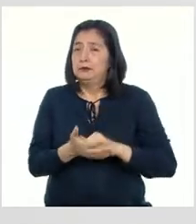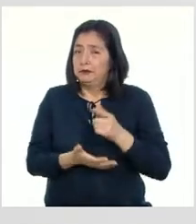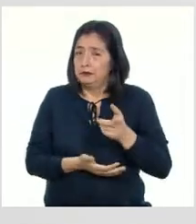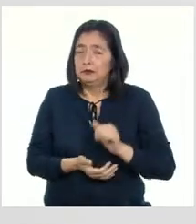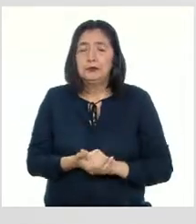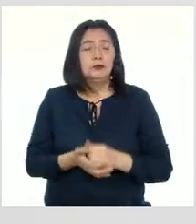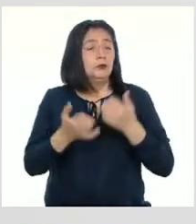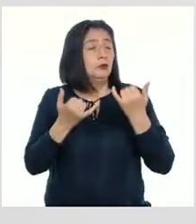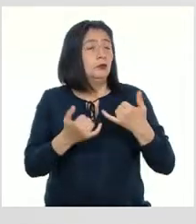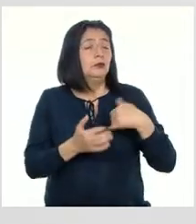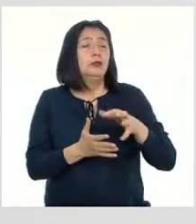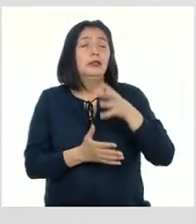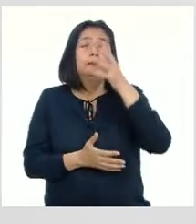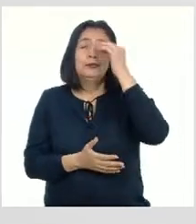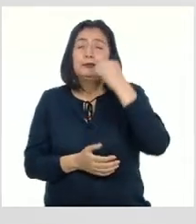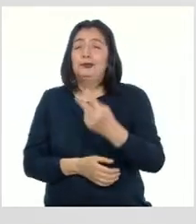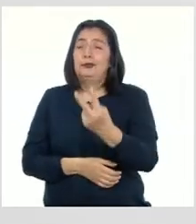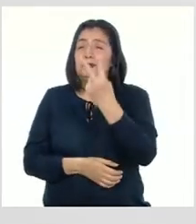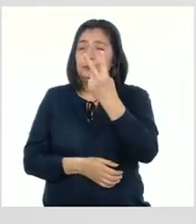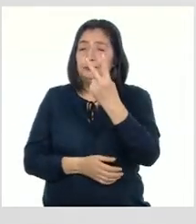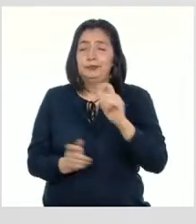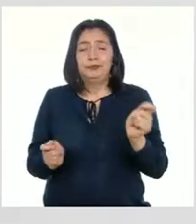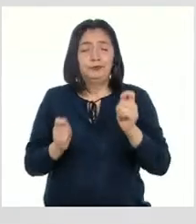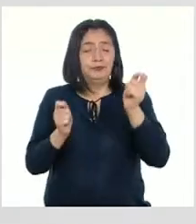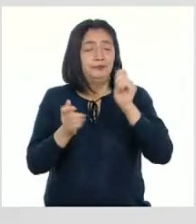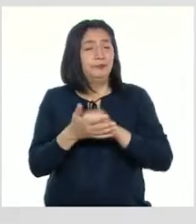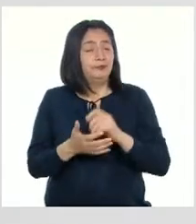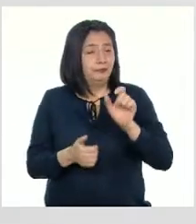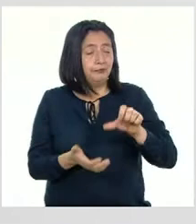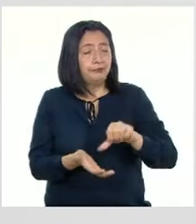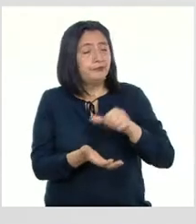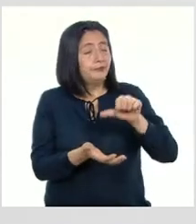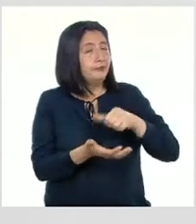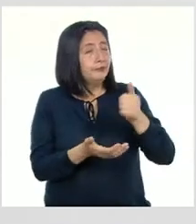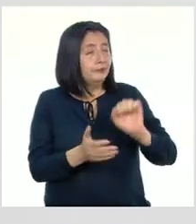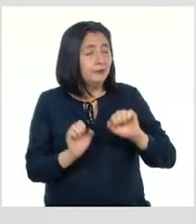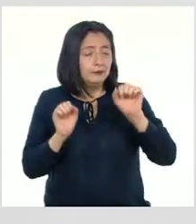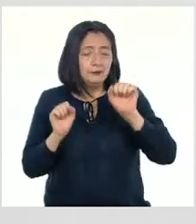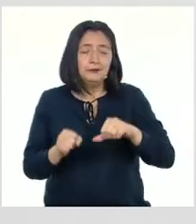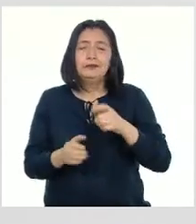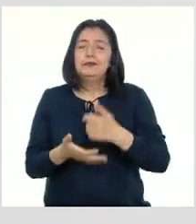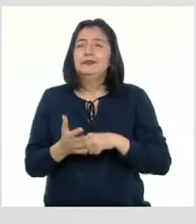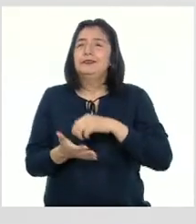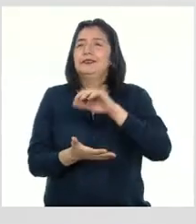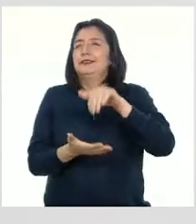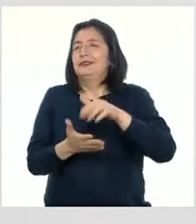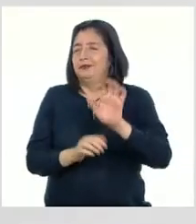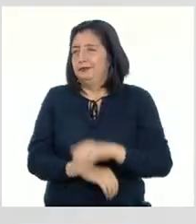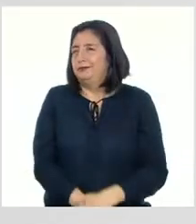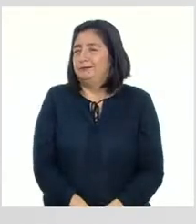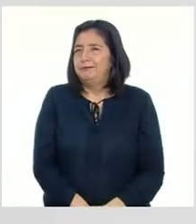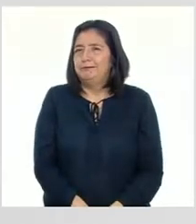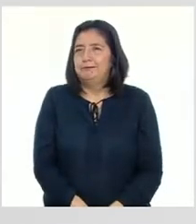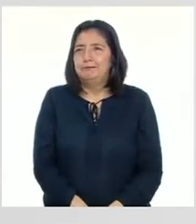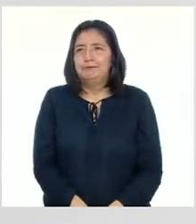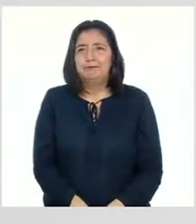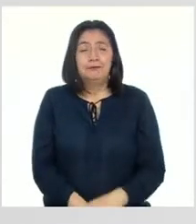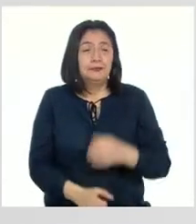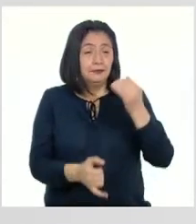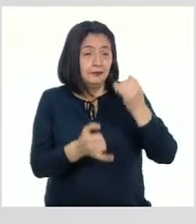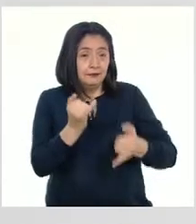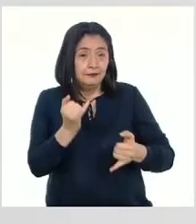línea Hoy conoceremos dos celebraciones en las que el arte está en el centro de todo Al